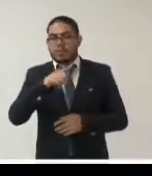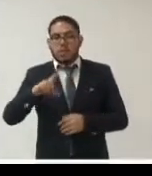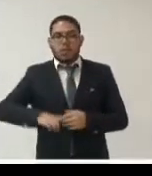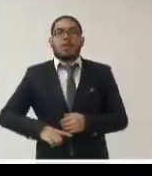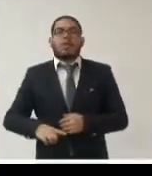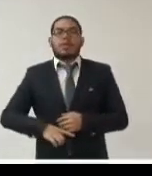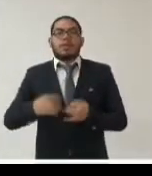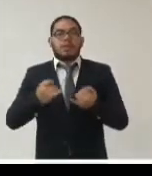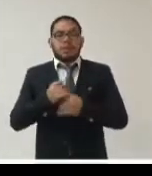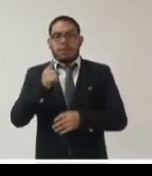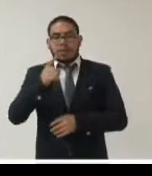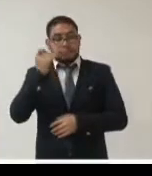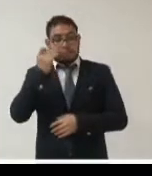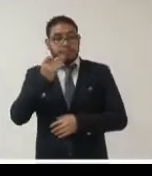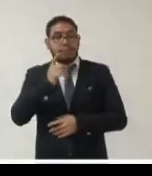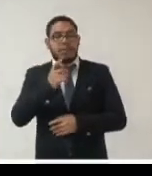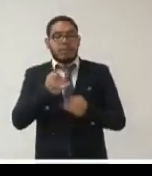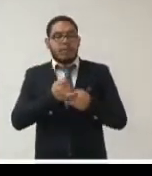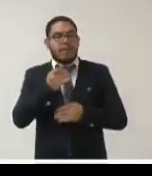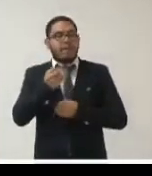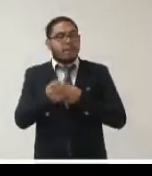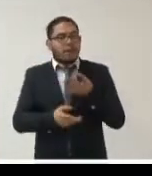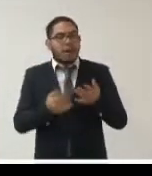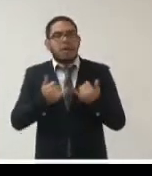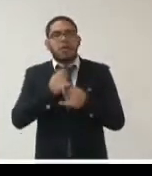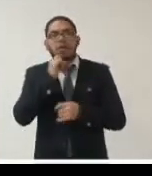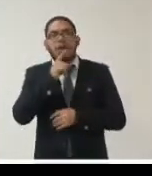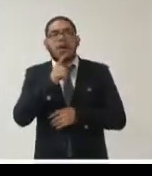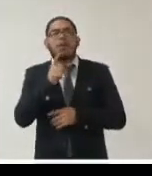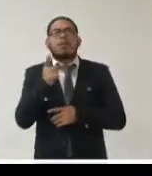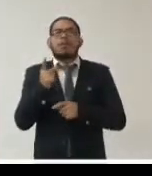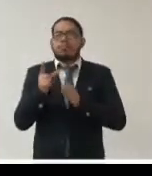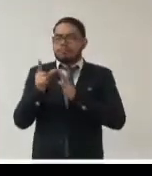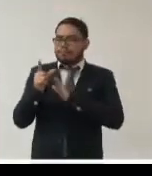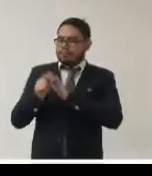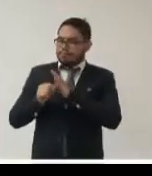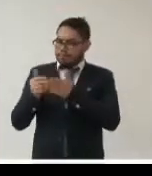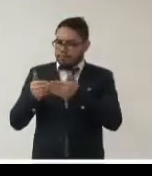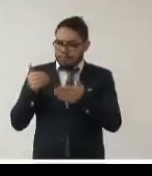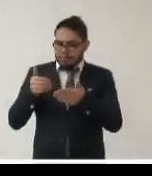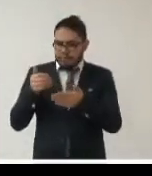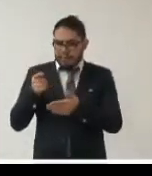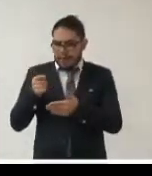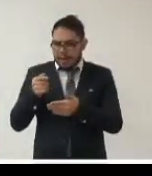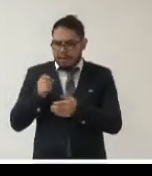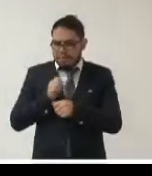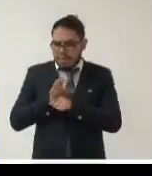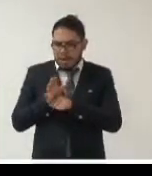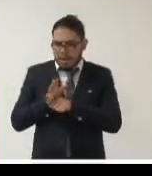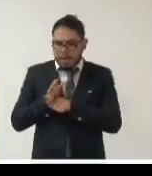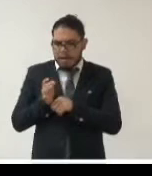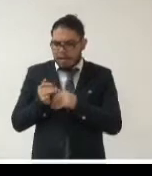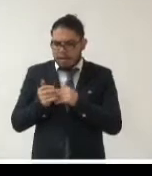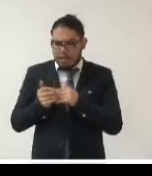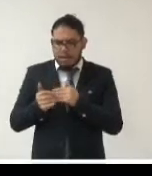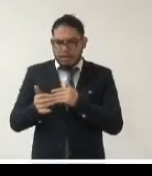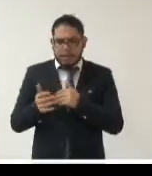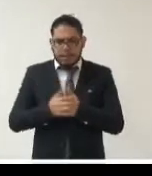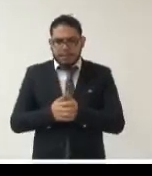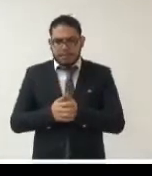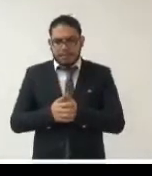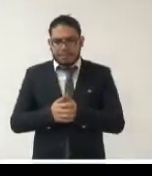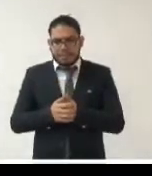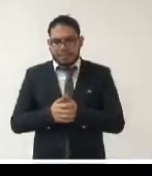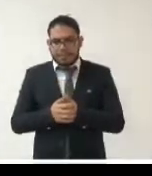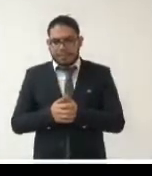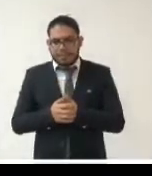en alojar la información porque el estado en su conjunto entró en los primeros meses de la pandemia en un